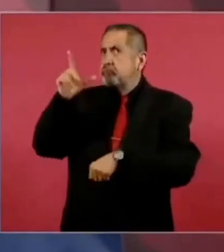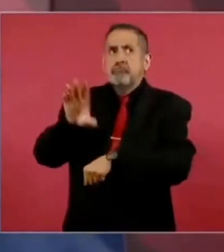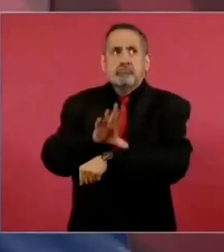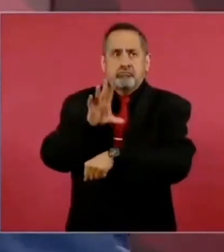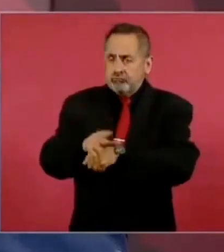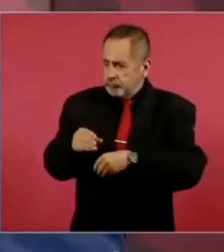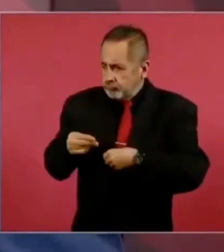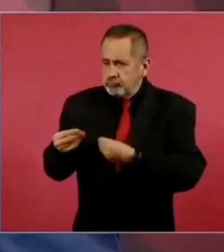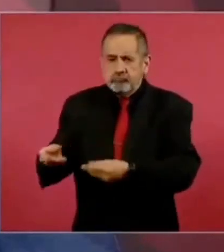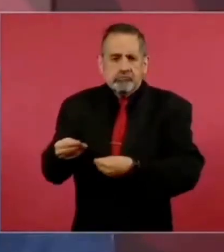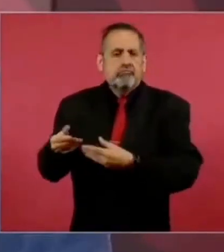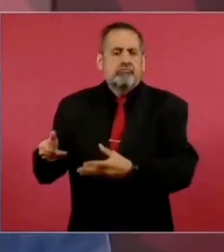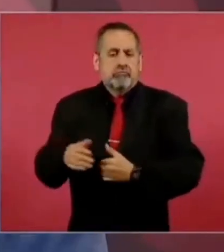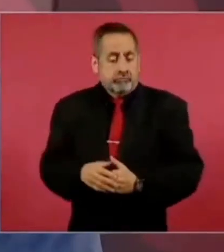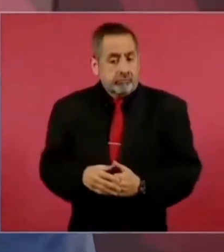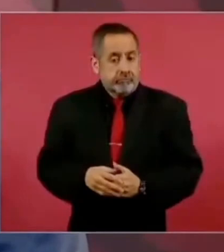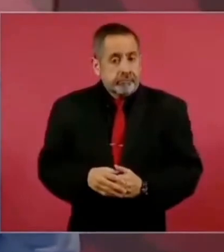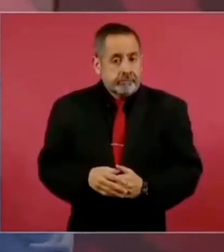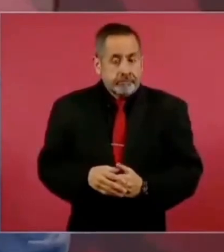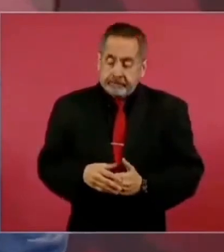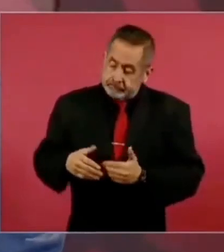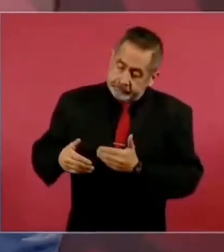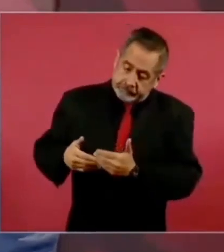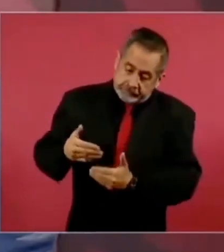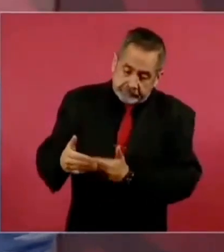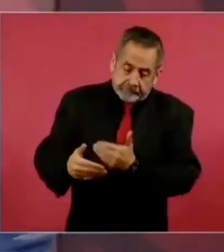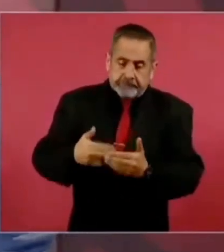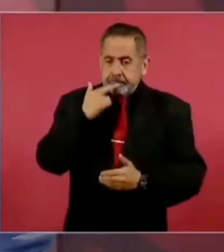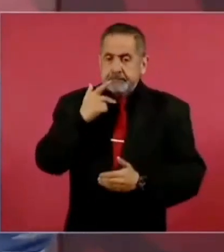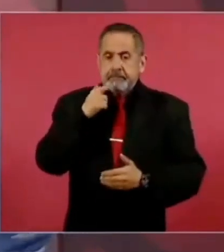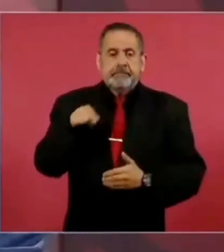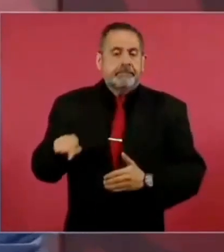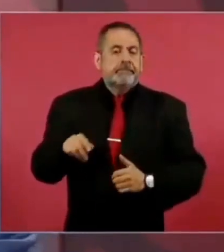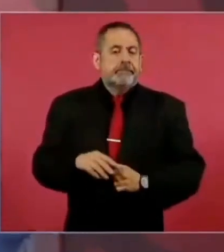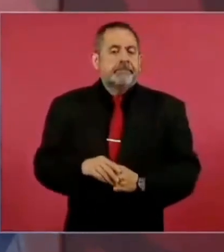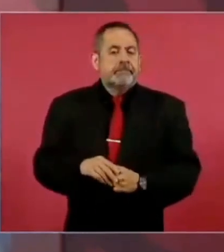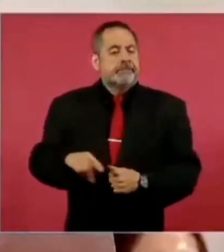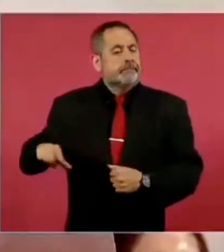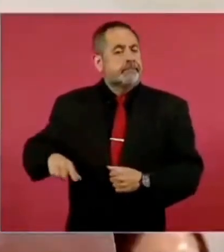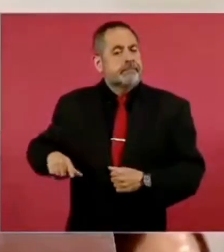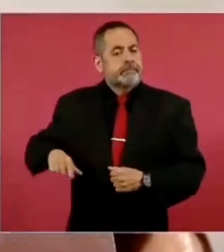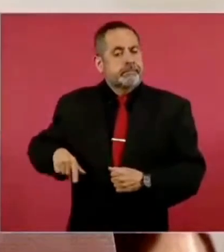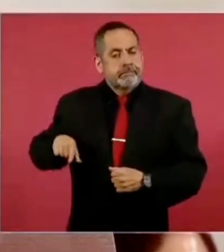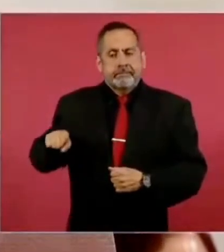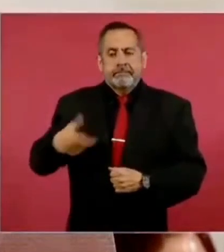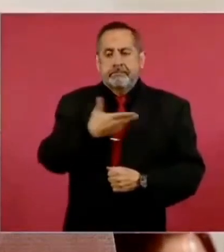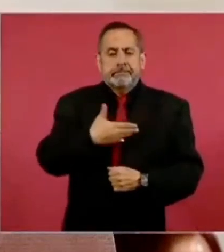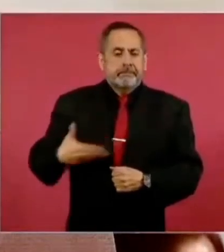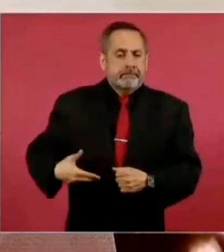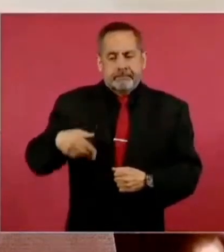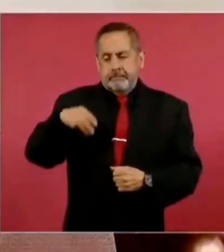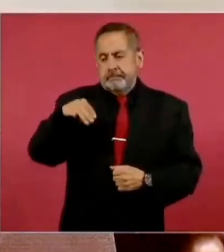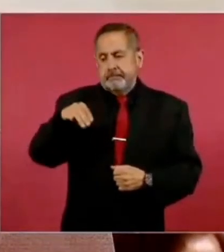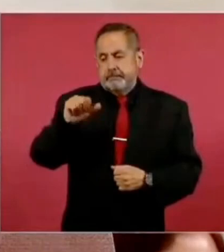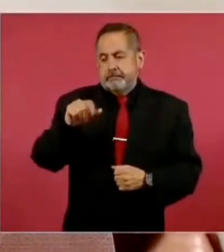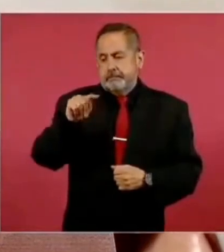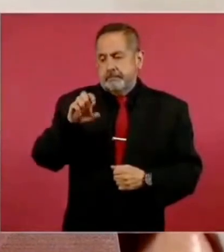Se avanza por eso, desde el gobierno del presidente López Mateos,